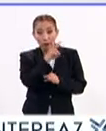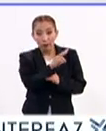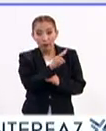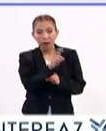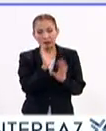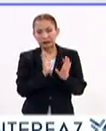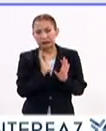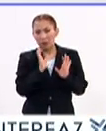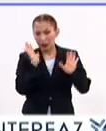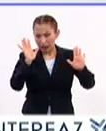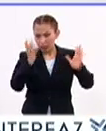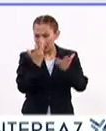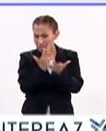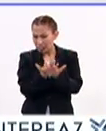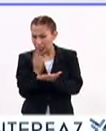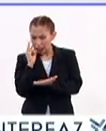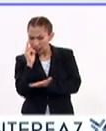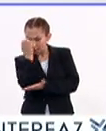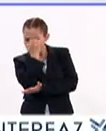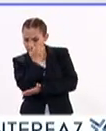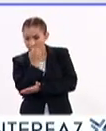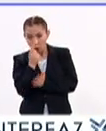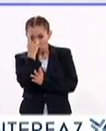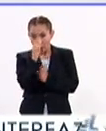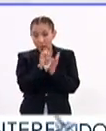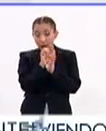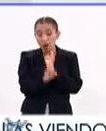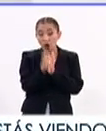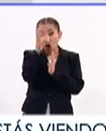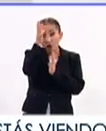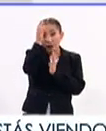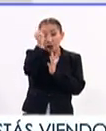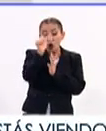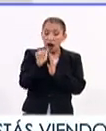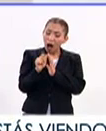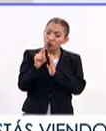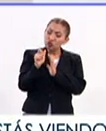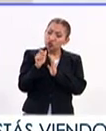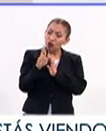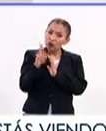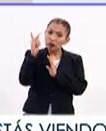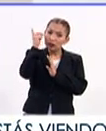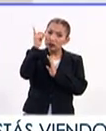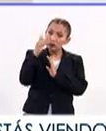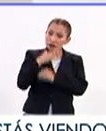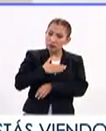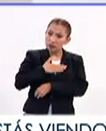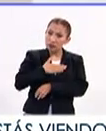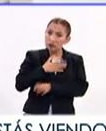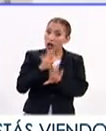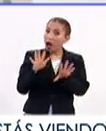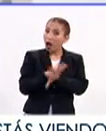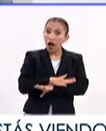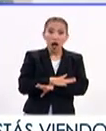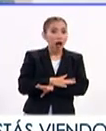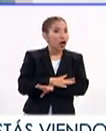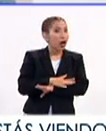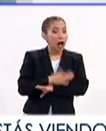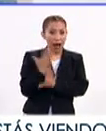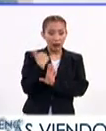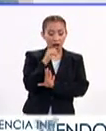calma suficiente. Y una es, por ejemplo, que el concepto de autor se ha modificado. El autor siempre era